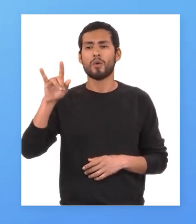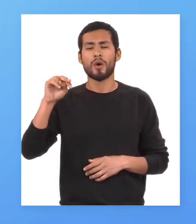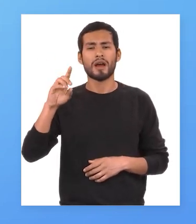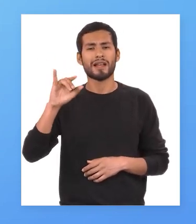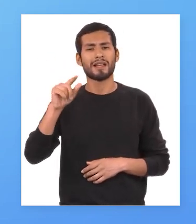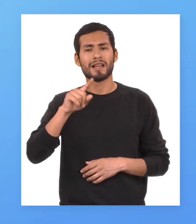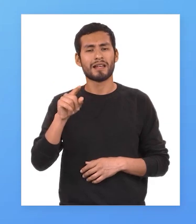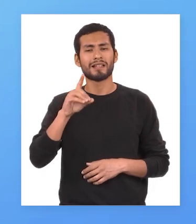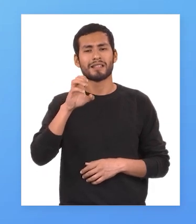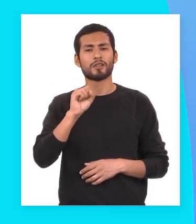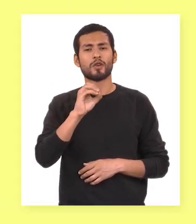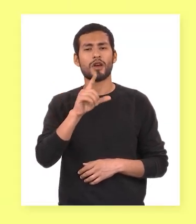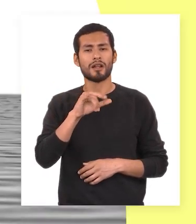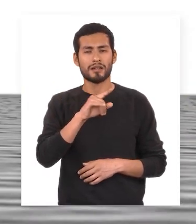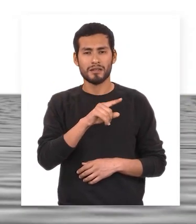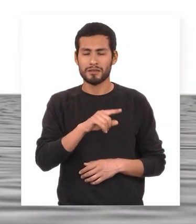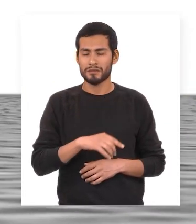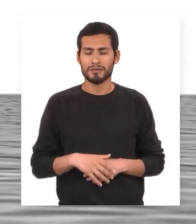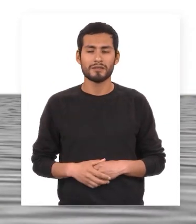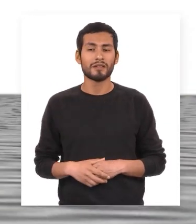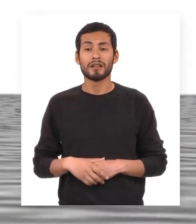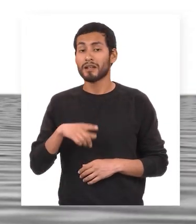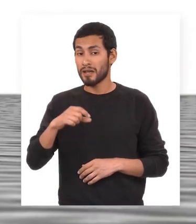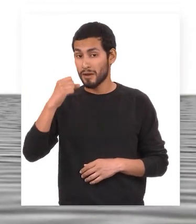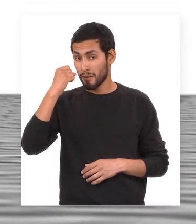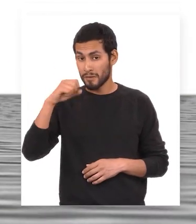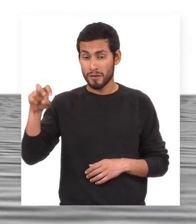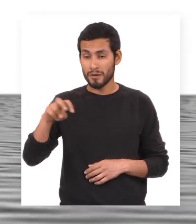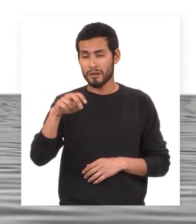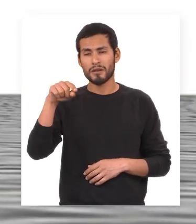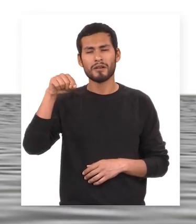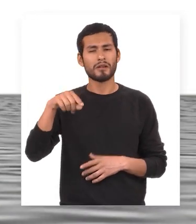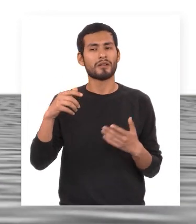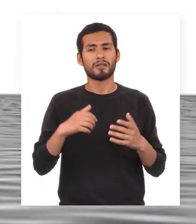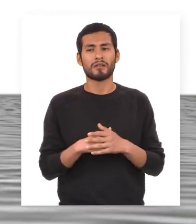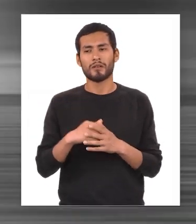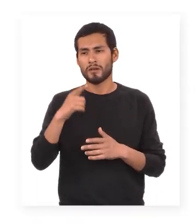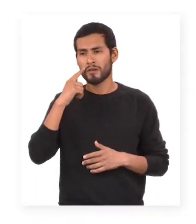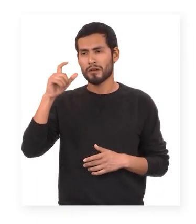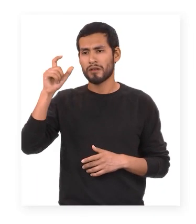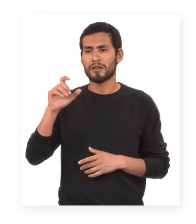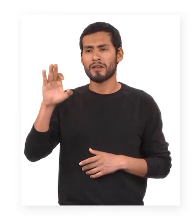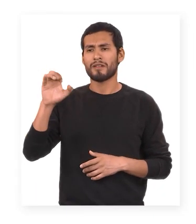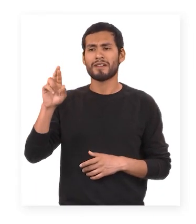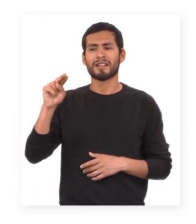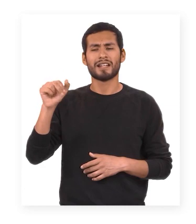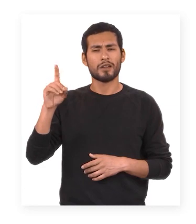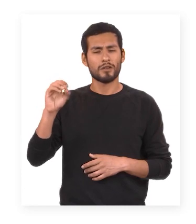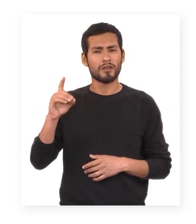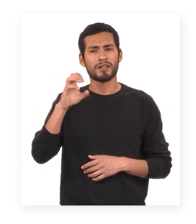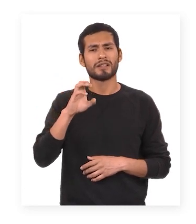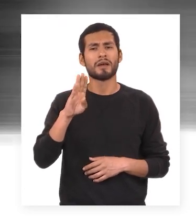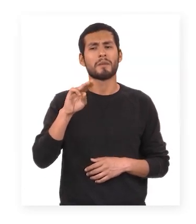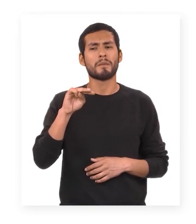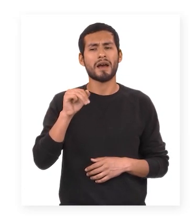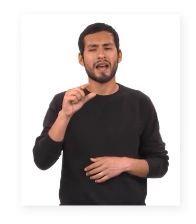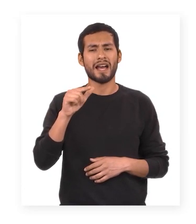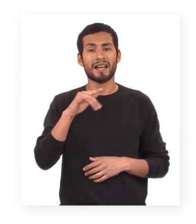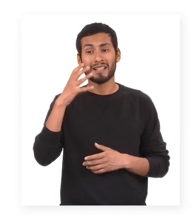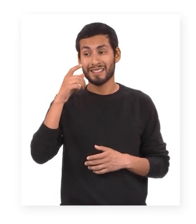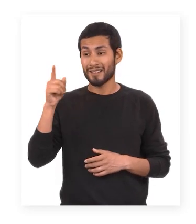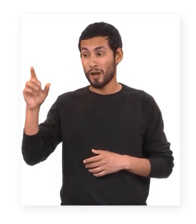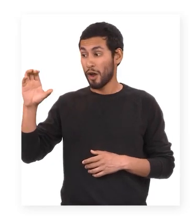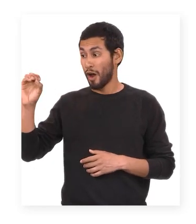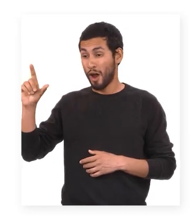díaz de solís a estos viajes le sumamos la figura de fernando de magallanes quien quiso